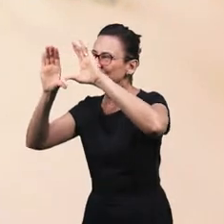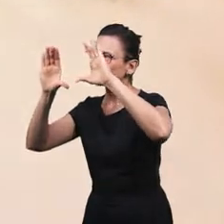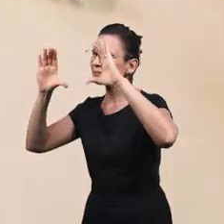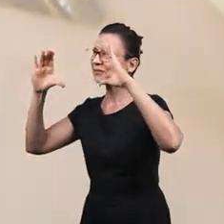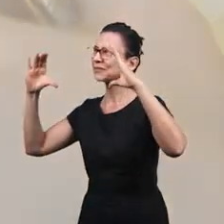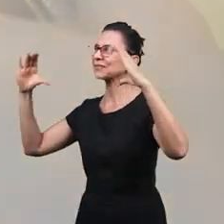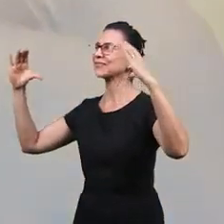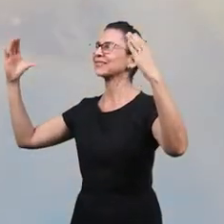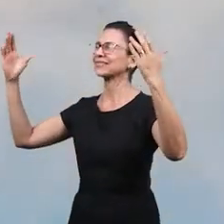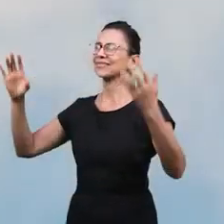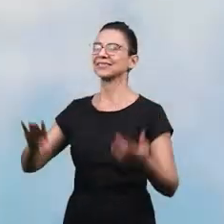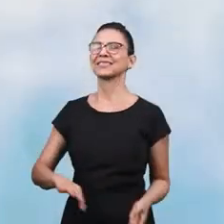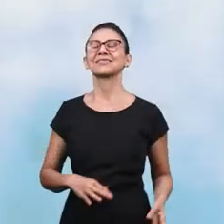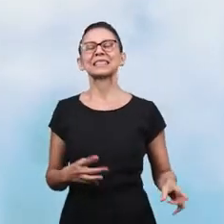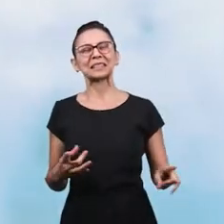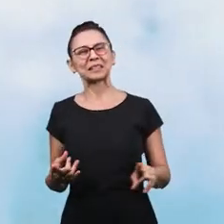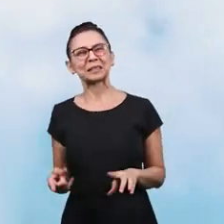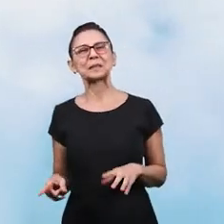Acercarte